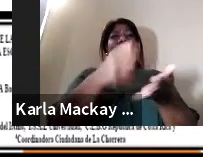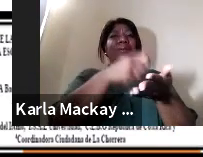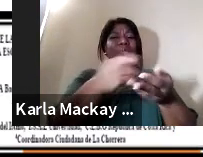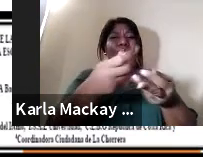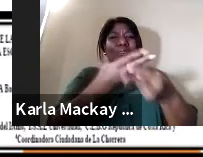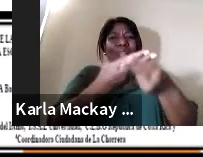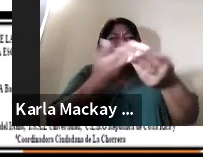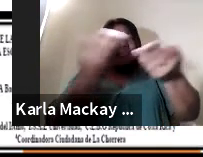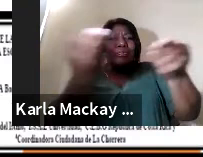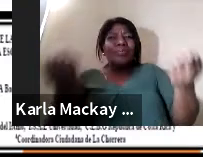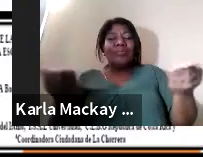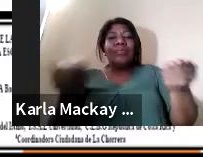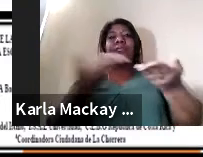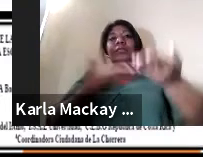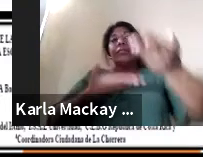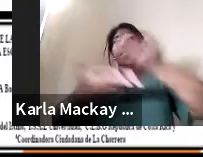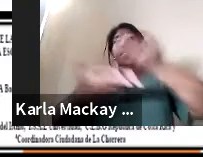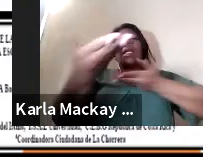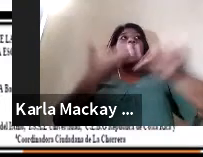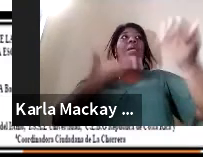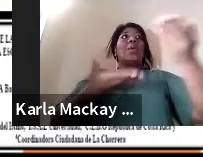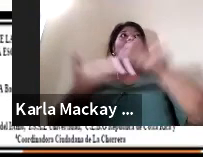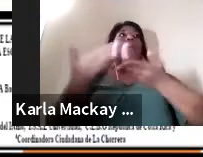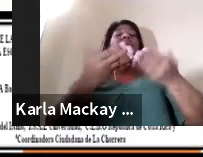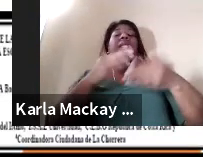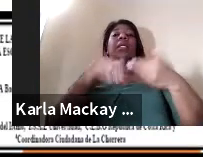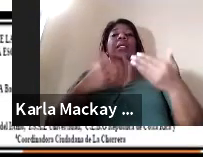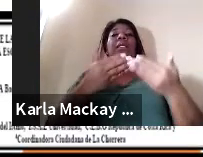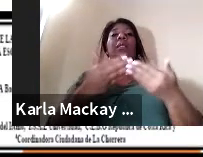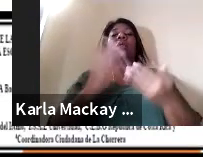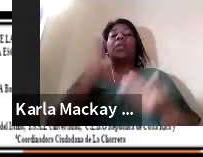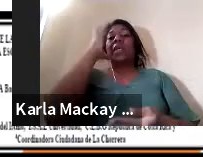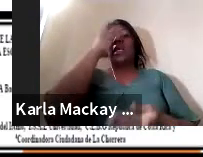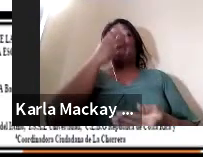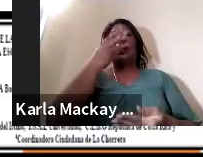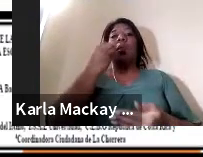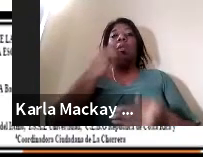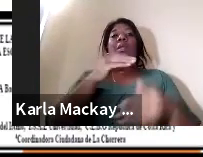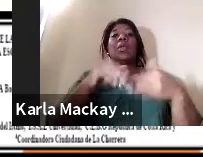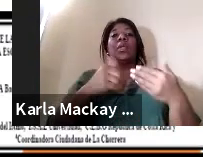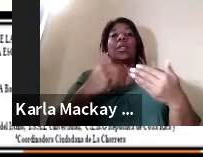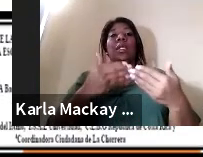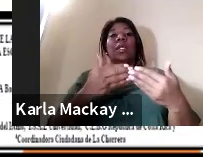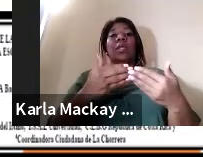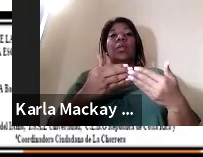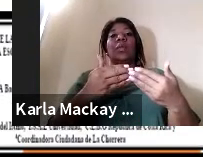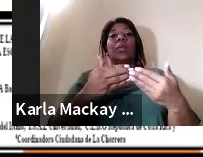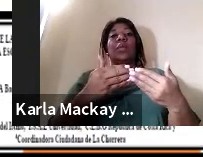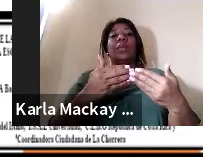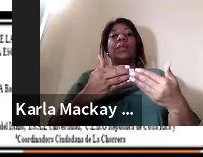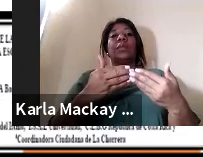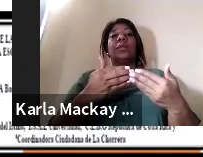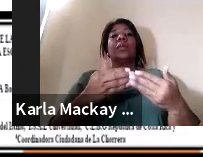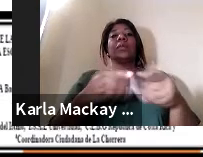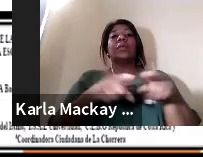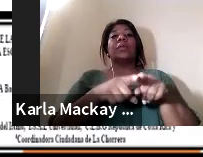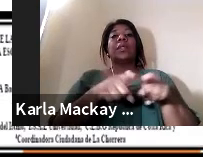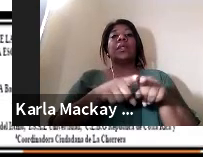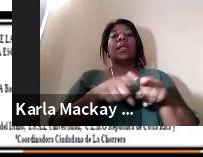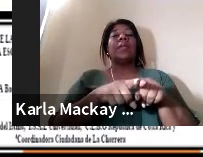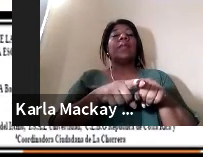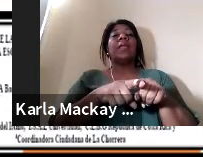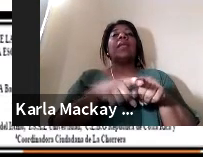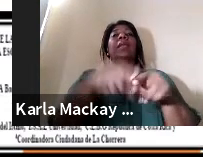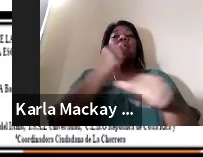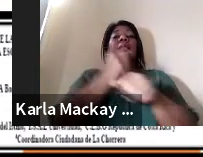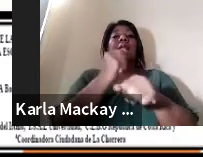porque más bien lo hemos de compartir y es lo más bonito de lo que nosotros hemos desarrollado a través del método para